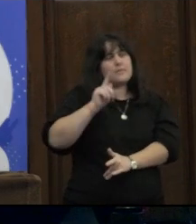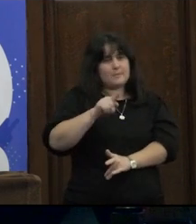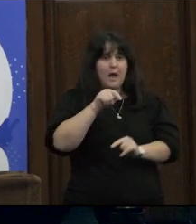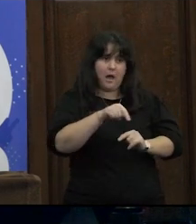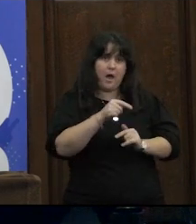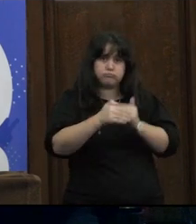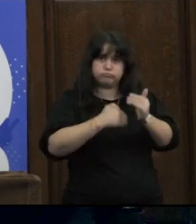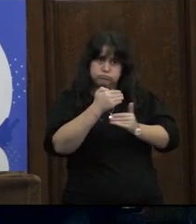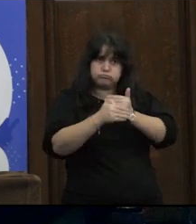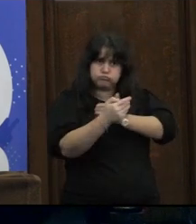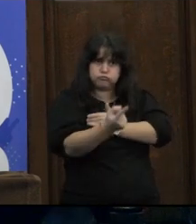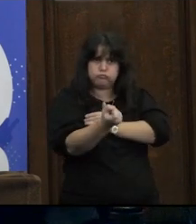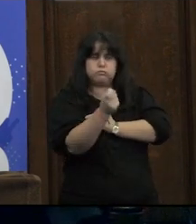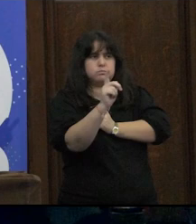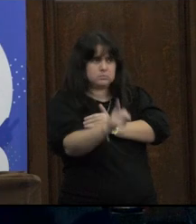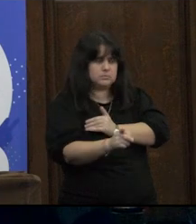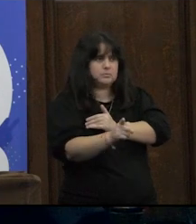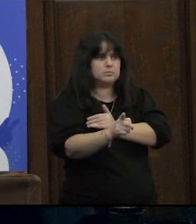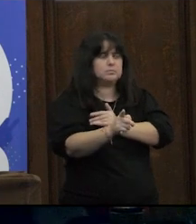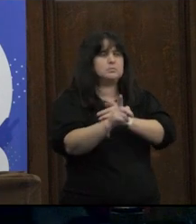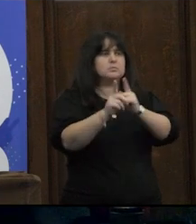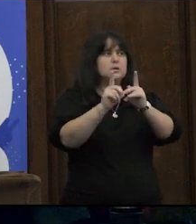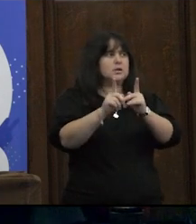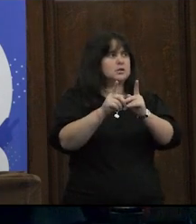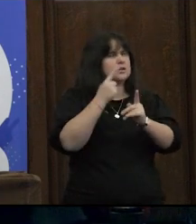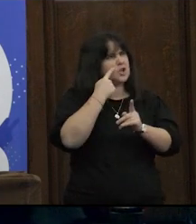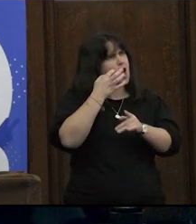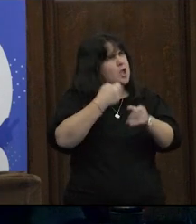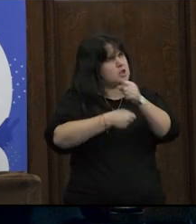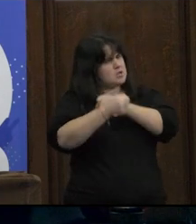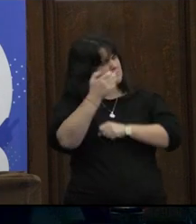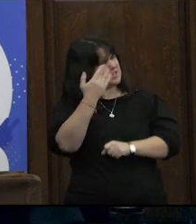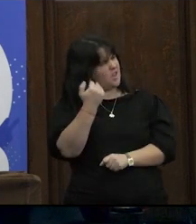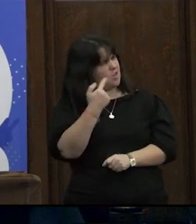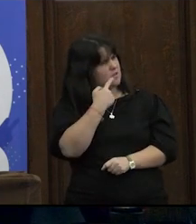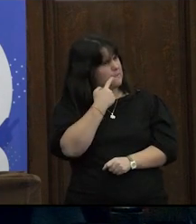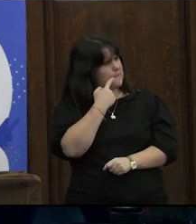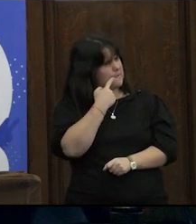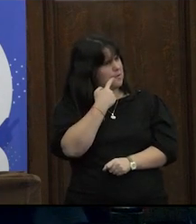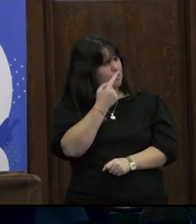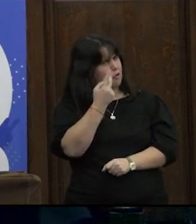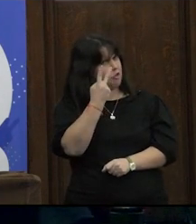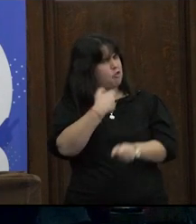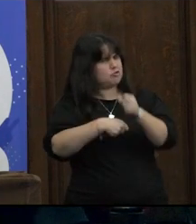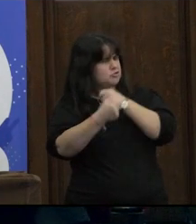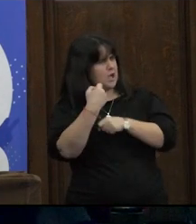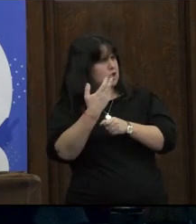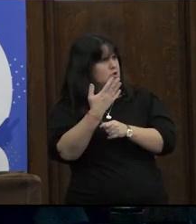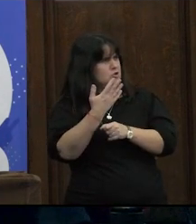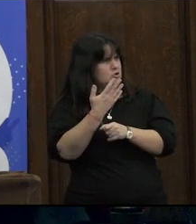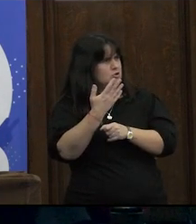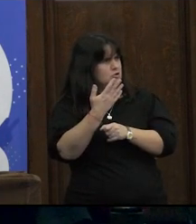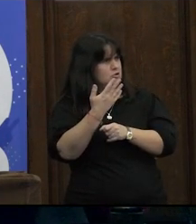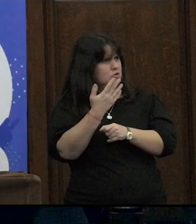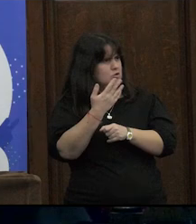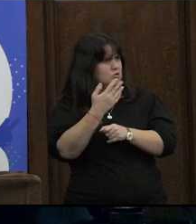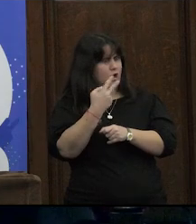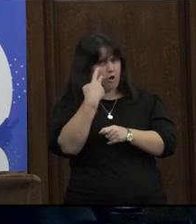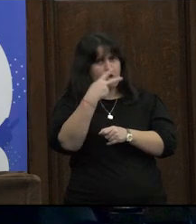también tuvimos movimientos fuertes sobre todo ¿el año pasado fue? ¿varones? ¿o el otro? ¿estoy perdiendo el tiempo?